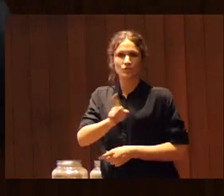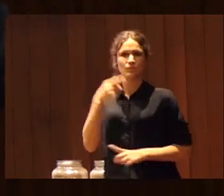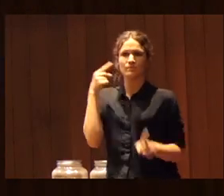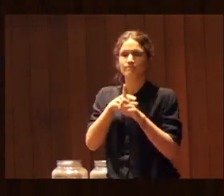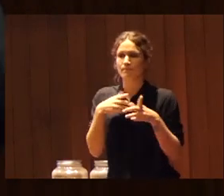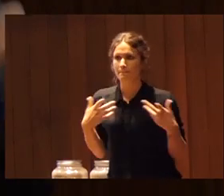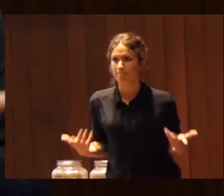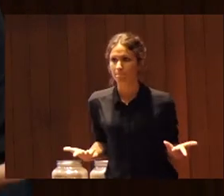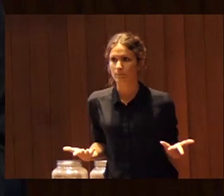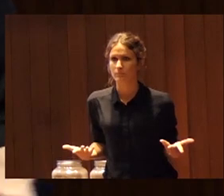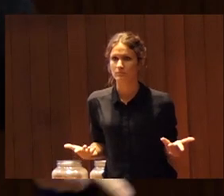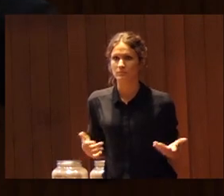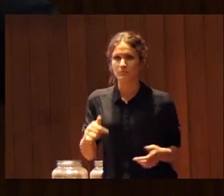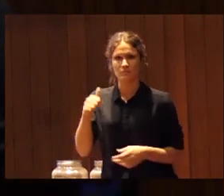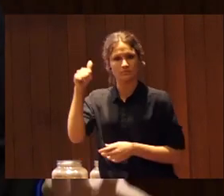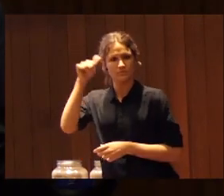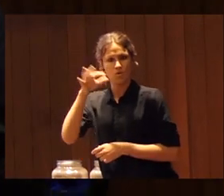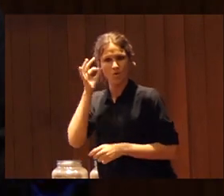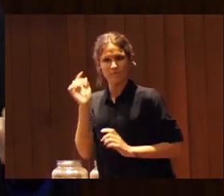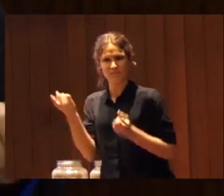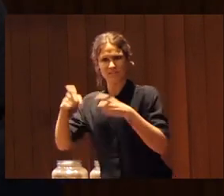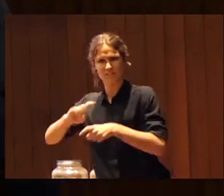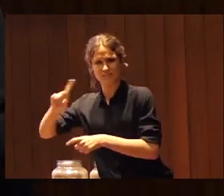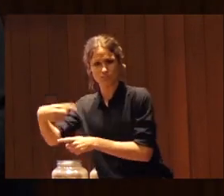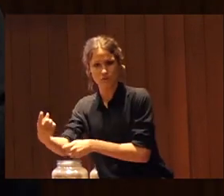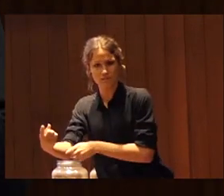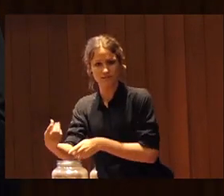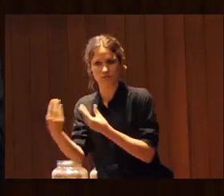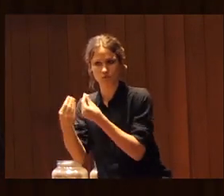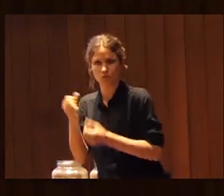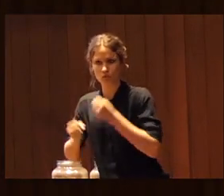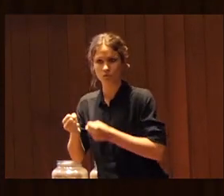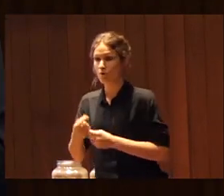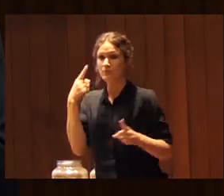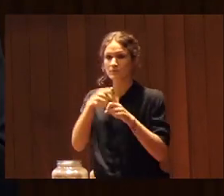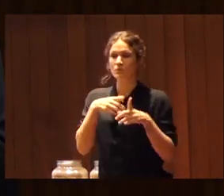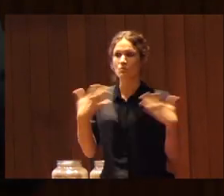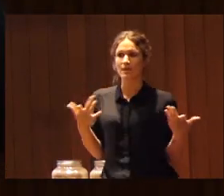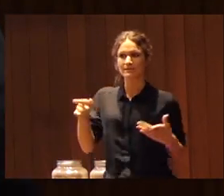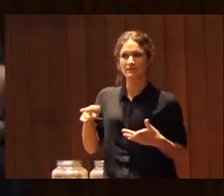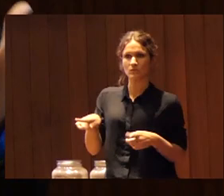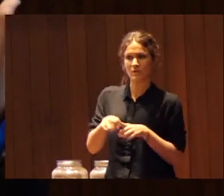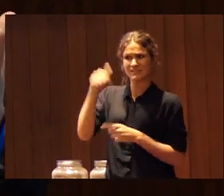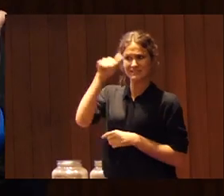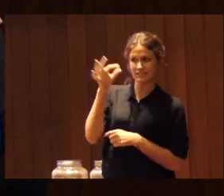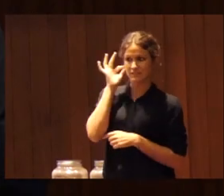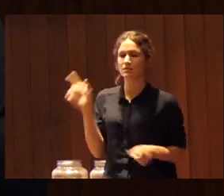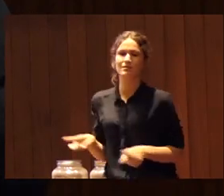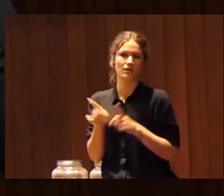que luego quieran con los hombres y yo ¿por qué? el objetivo es que no sea un condicionante el sexo que te dé igual